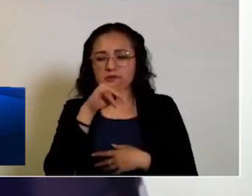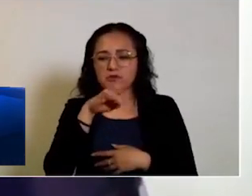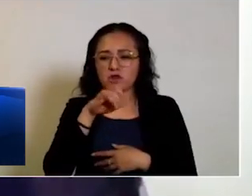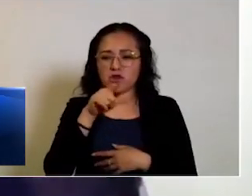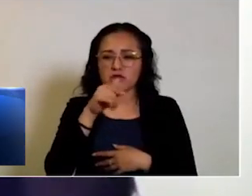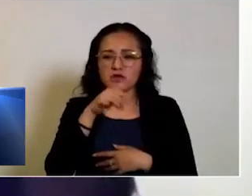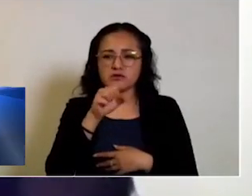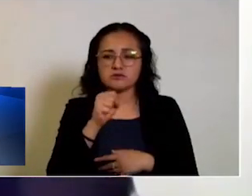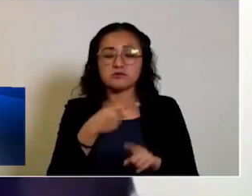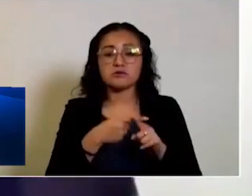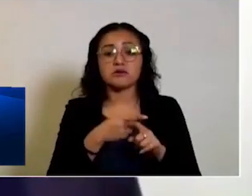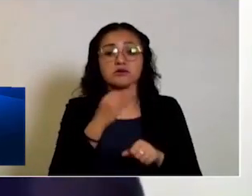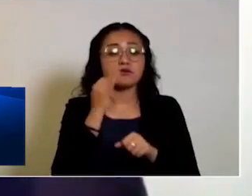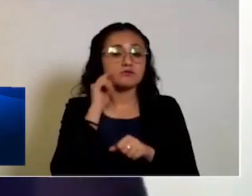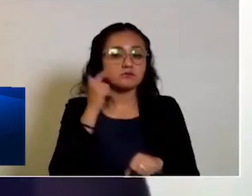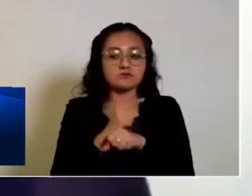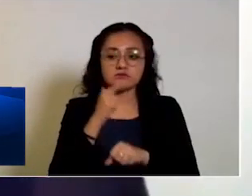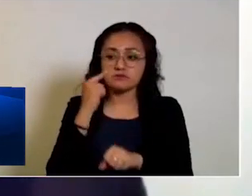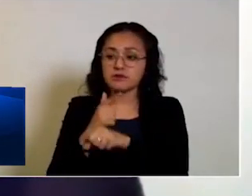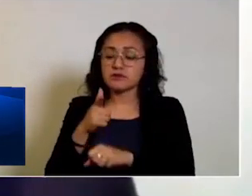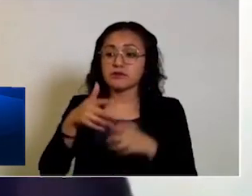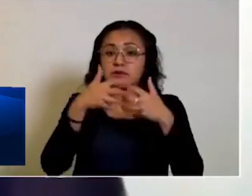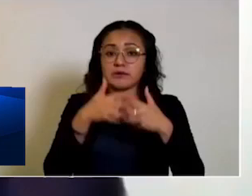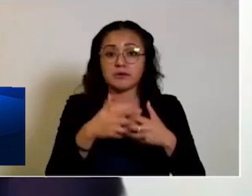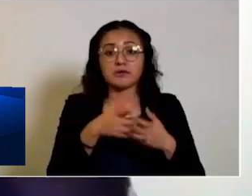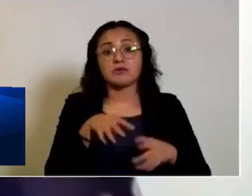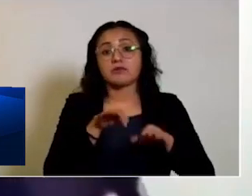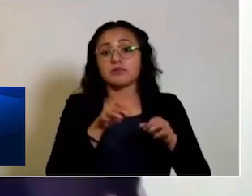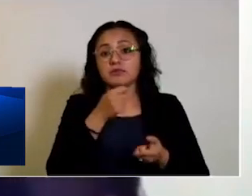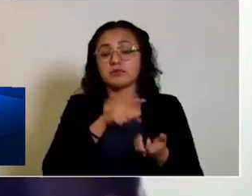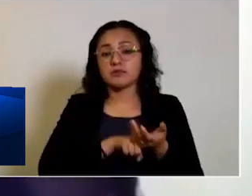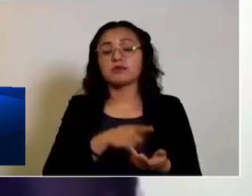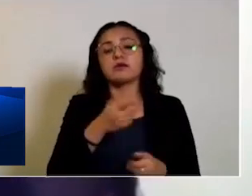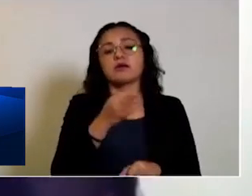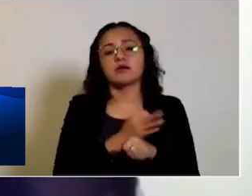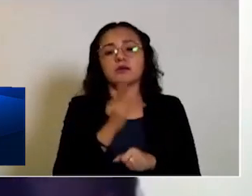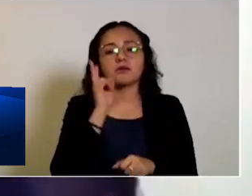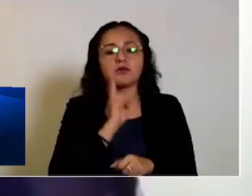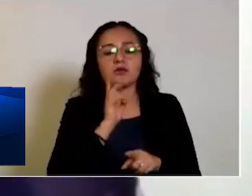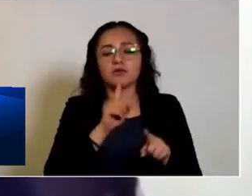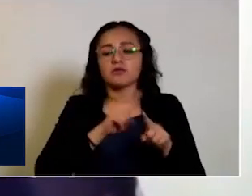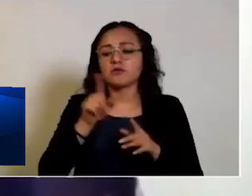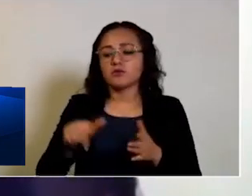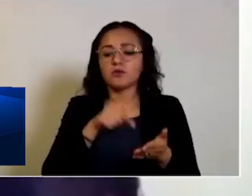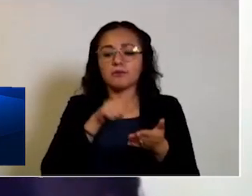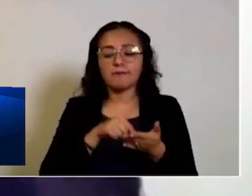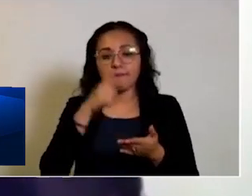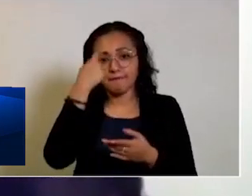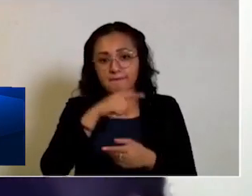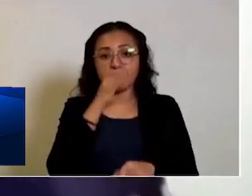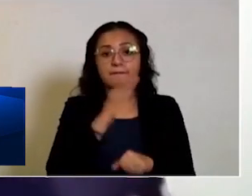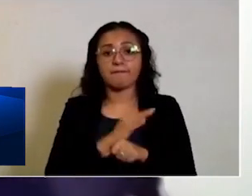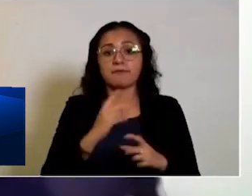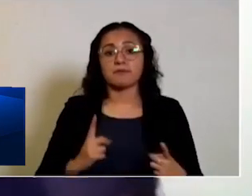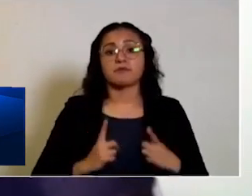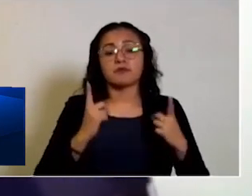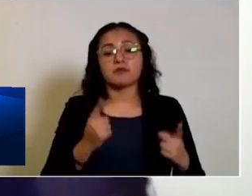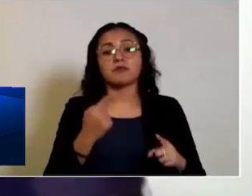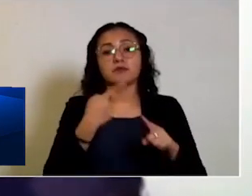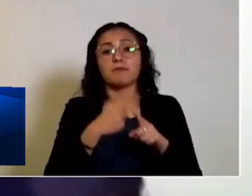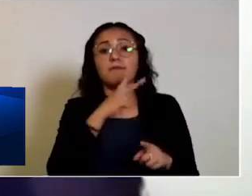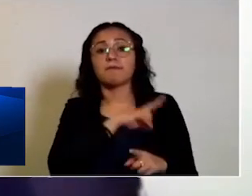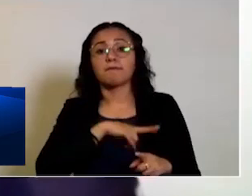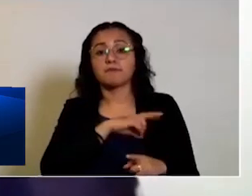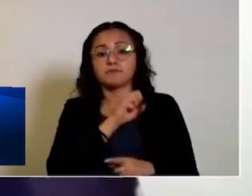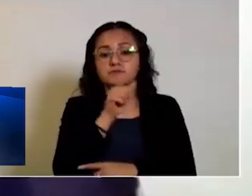sistema aleatorio de selección de empresas y comercios, tomarán muestras de distintos espacios para verificar la presencia del